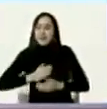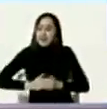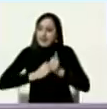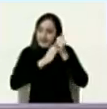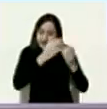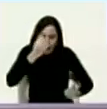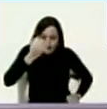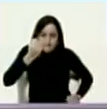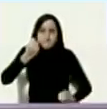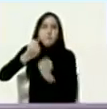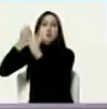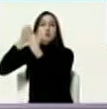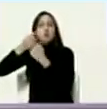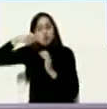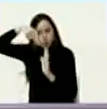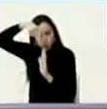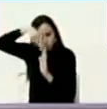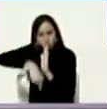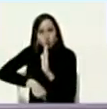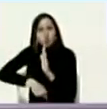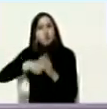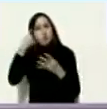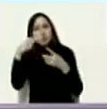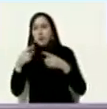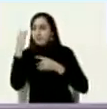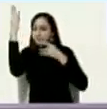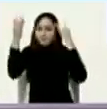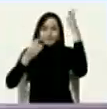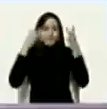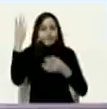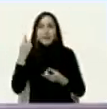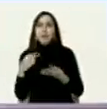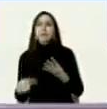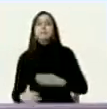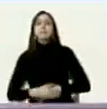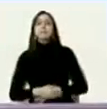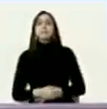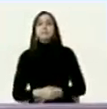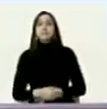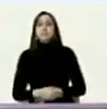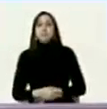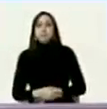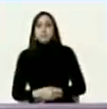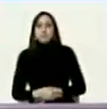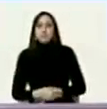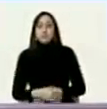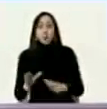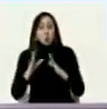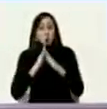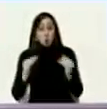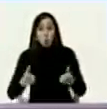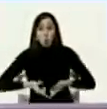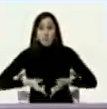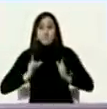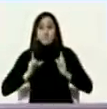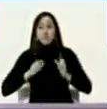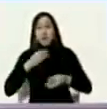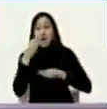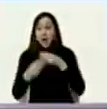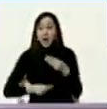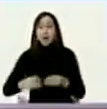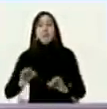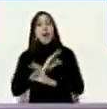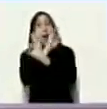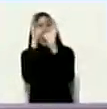base profundo diversos plurales y que todo eso permita a la recuperación